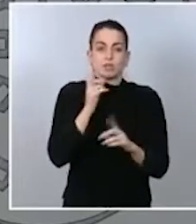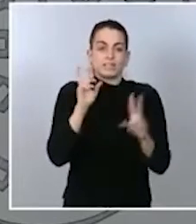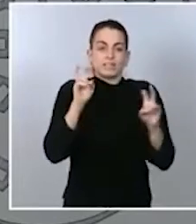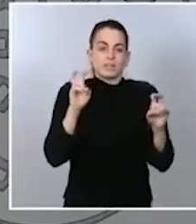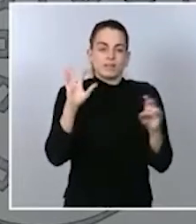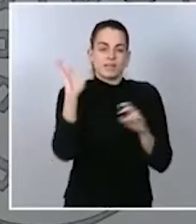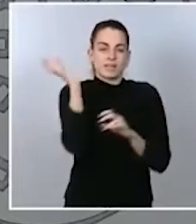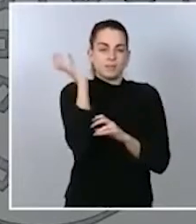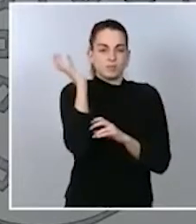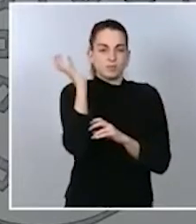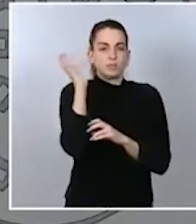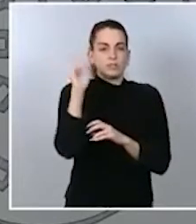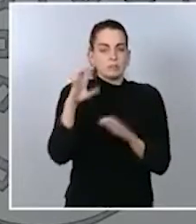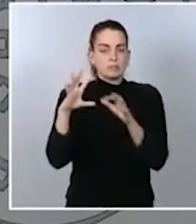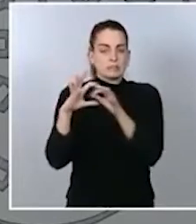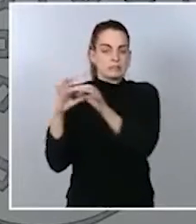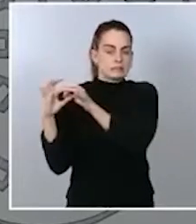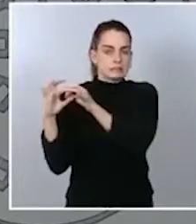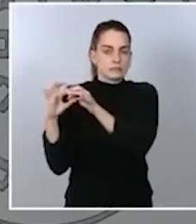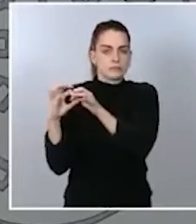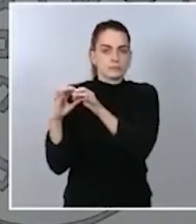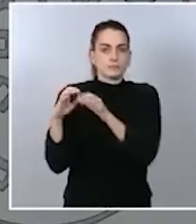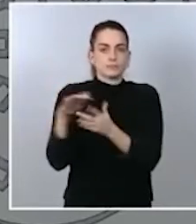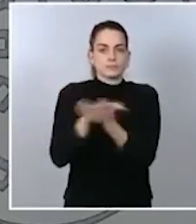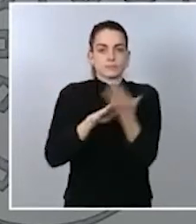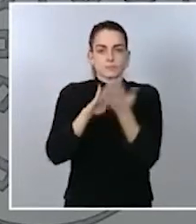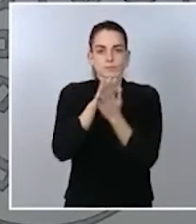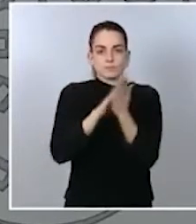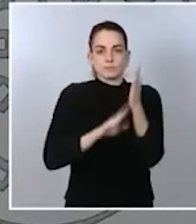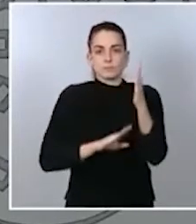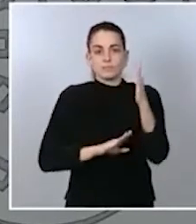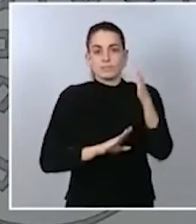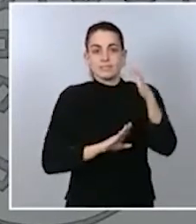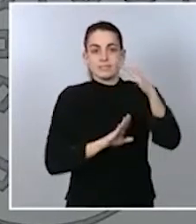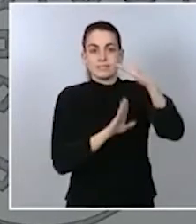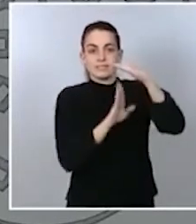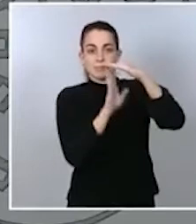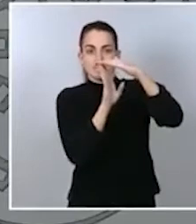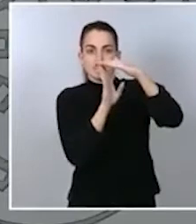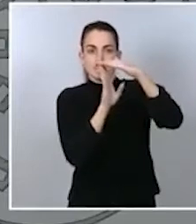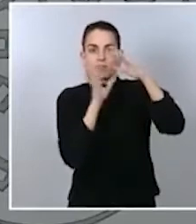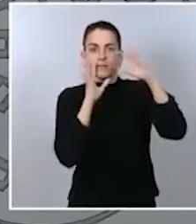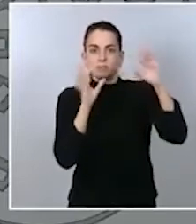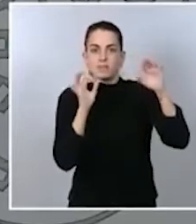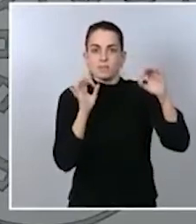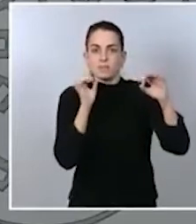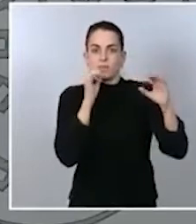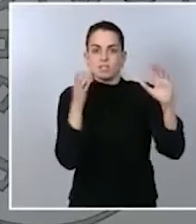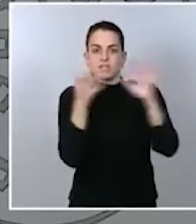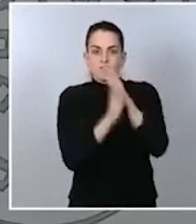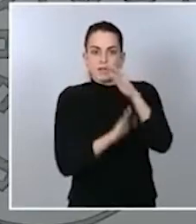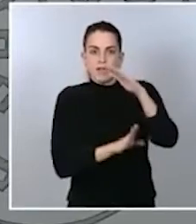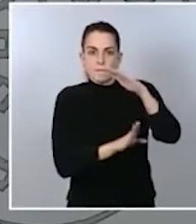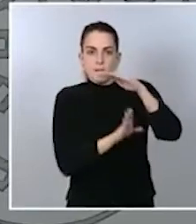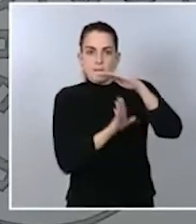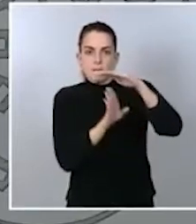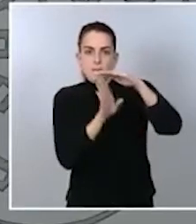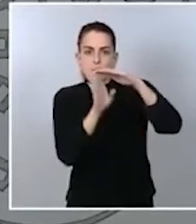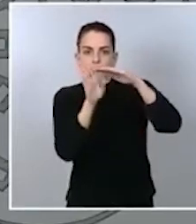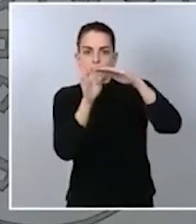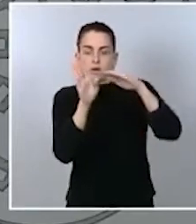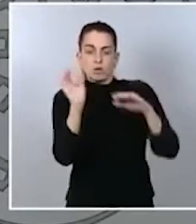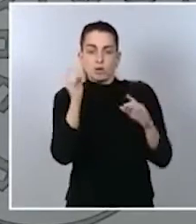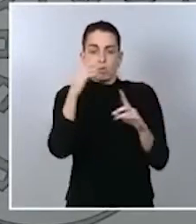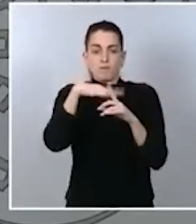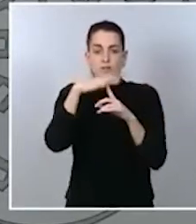tanto, estamos hablando de un pico concreto, pero no de la tendencia que viene arrojando la factura de la luz, que